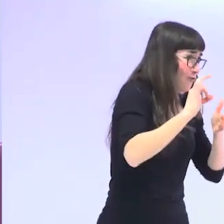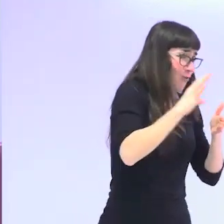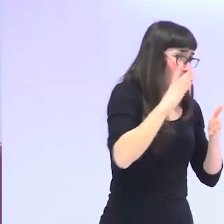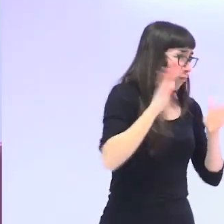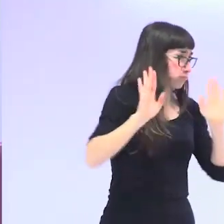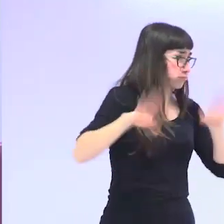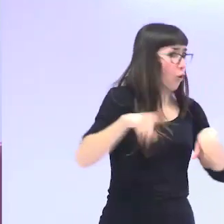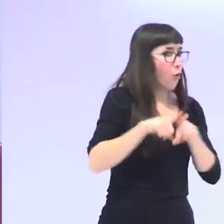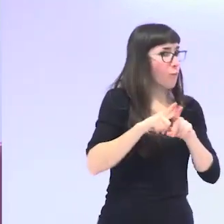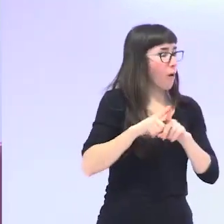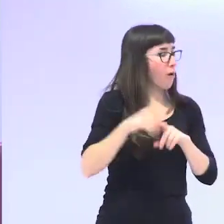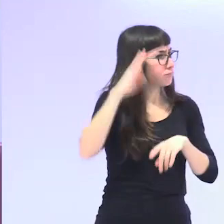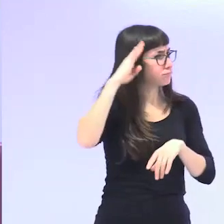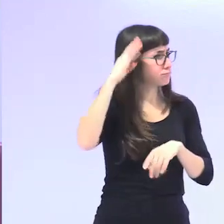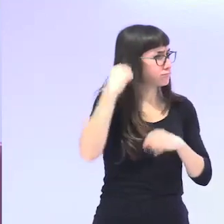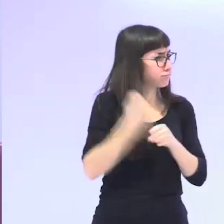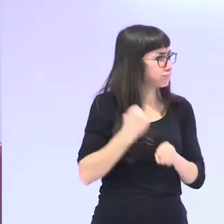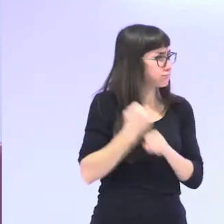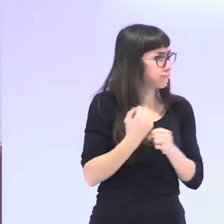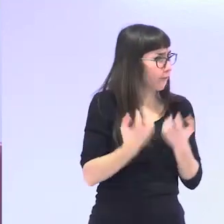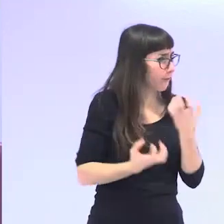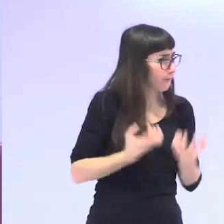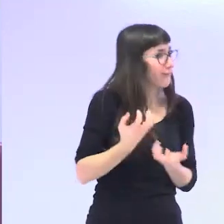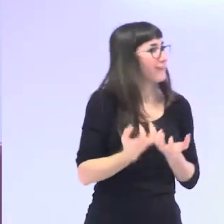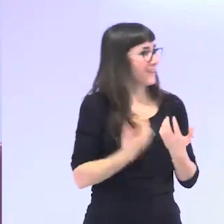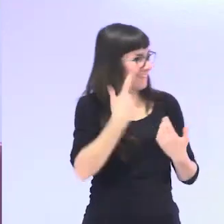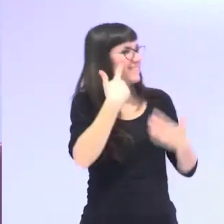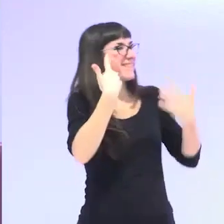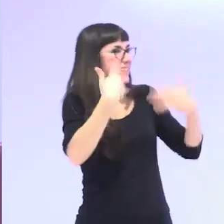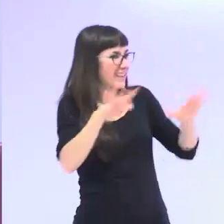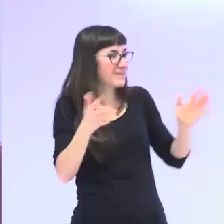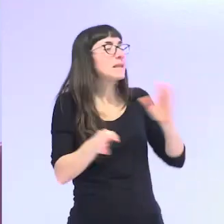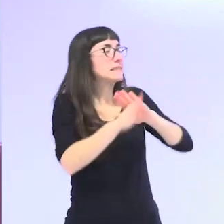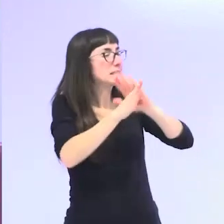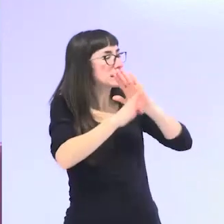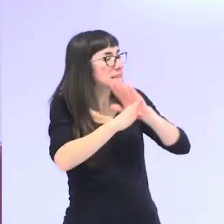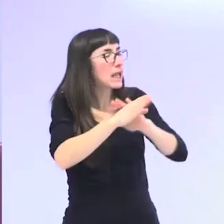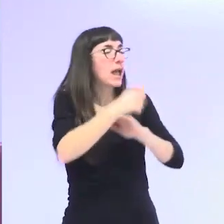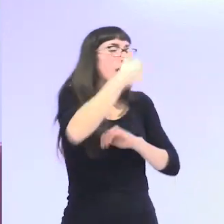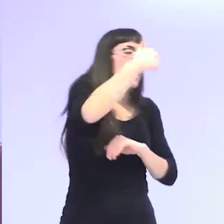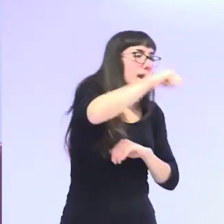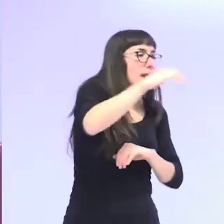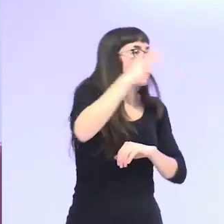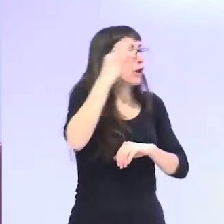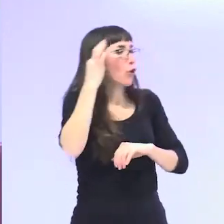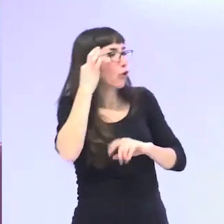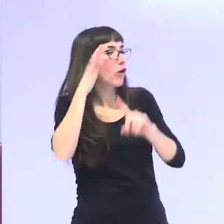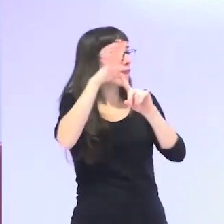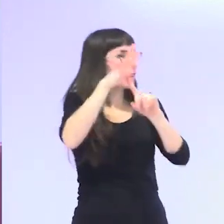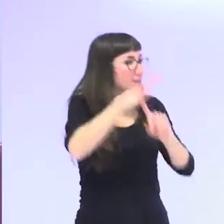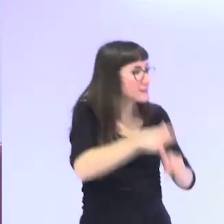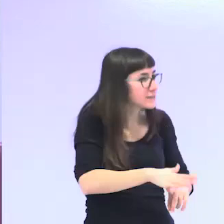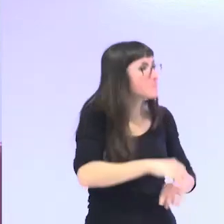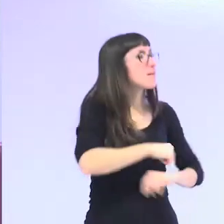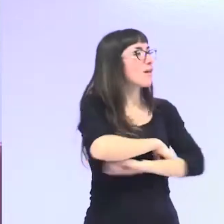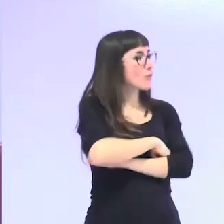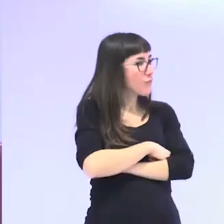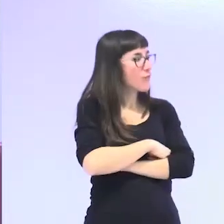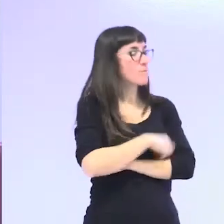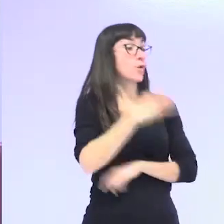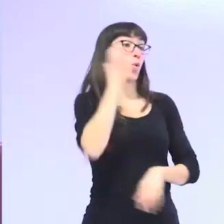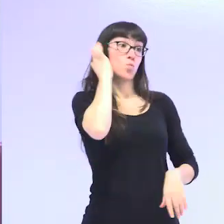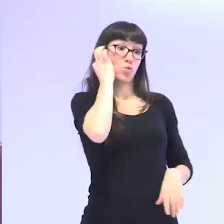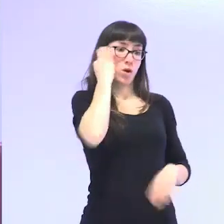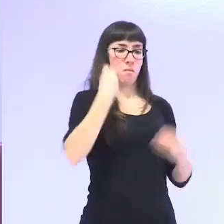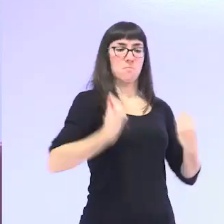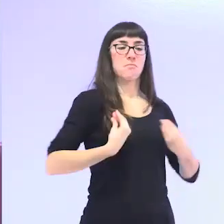esto yo lo observé es decir que al final hay una discriminación de género y decimos las mujeres tienen una esperanza